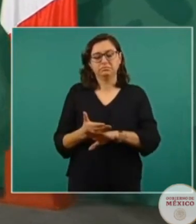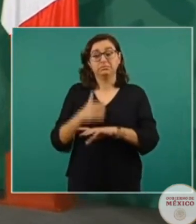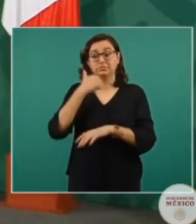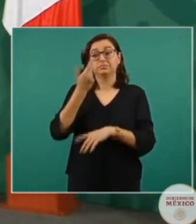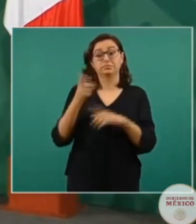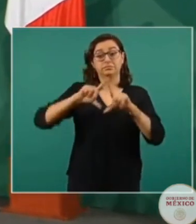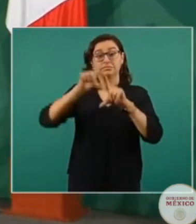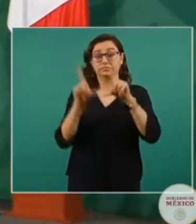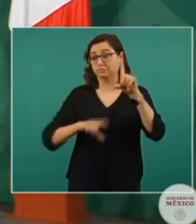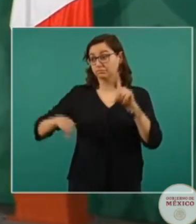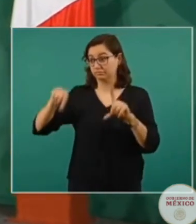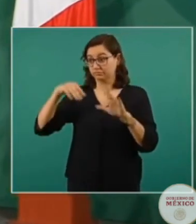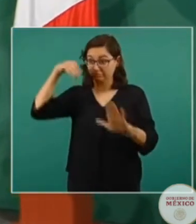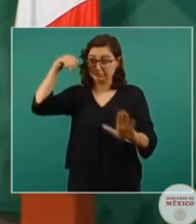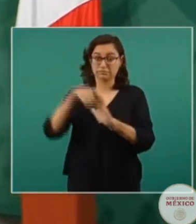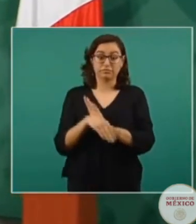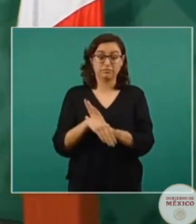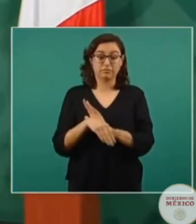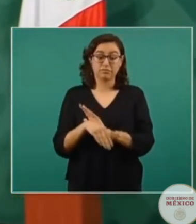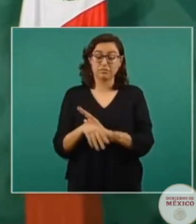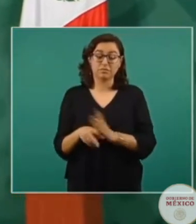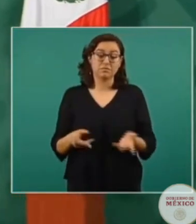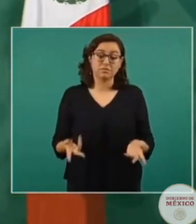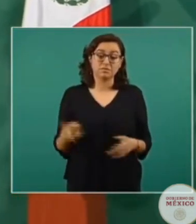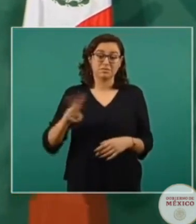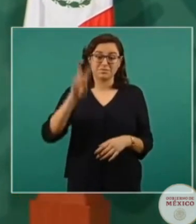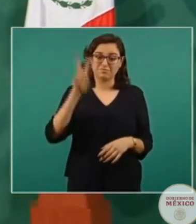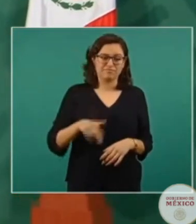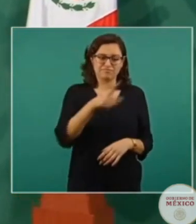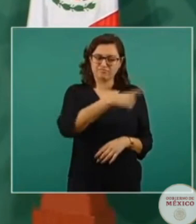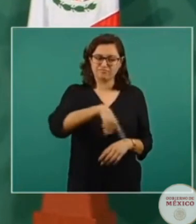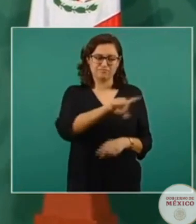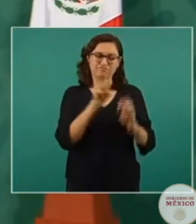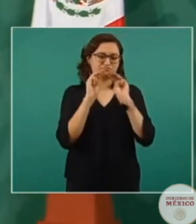duda es delincuencia organizada.